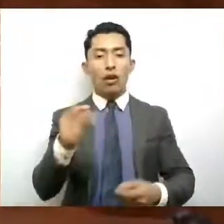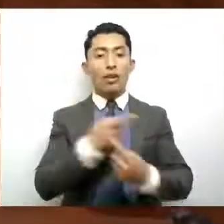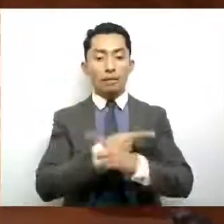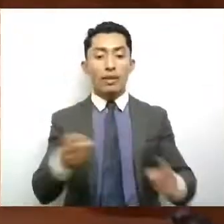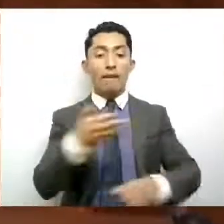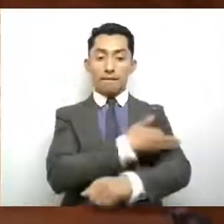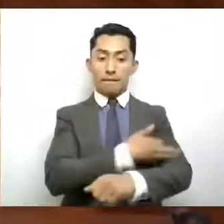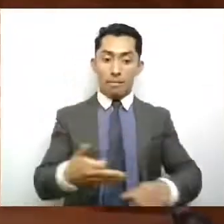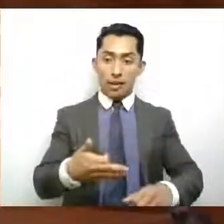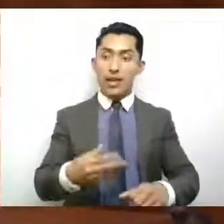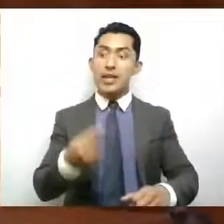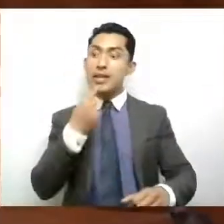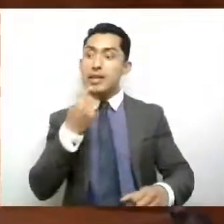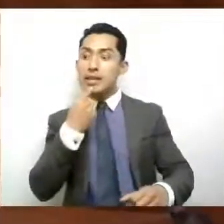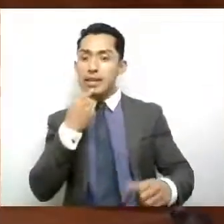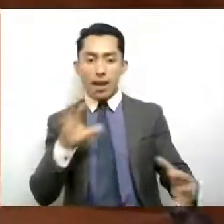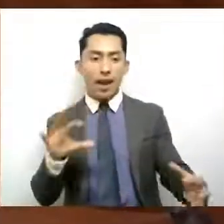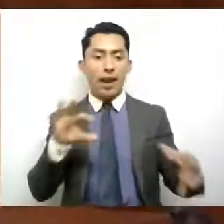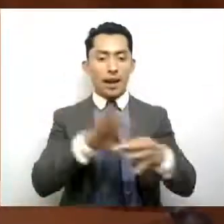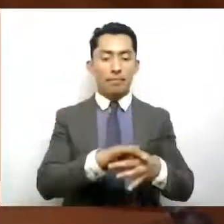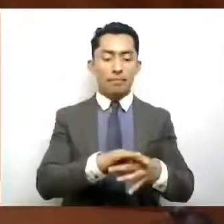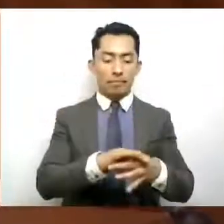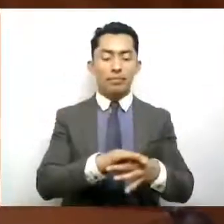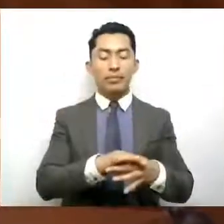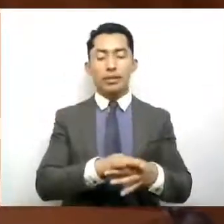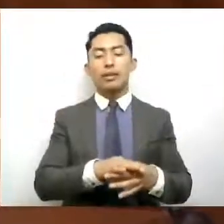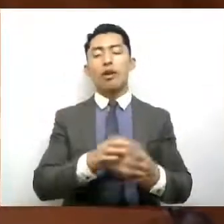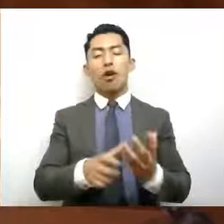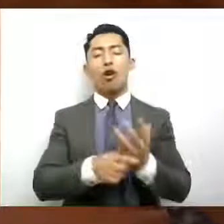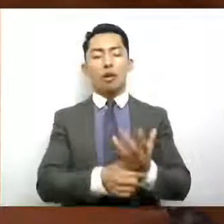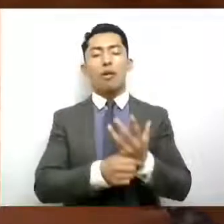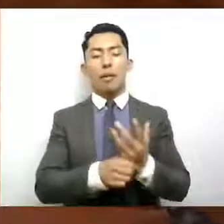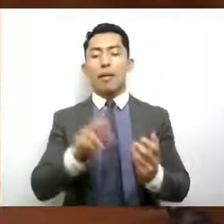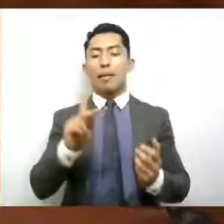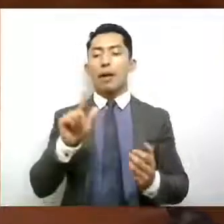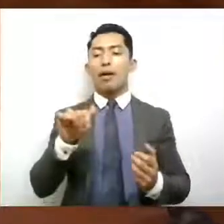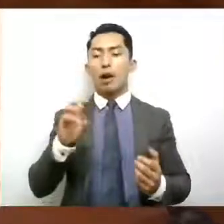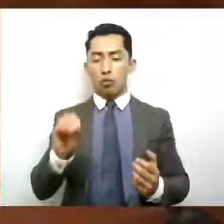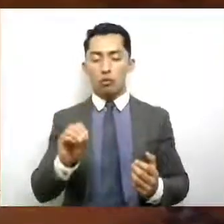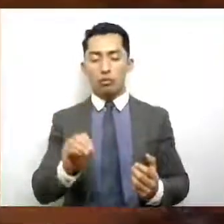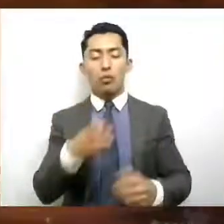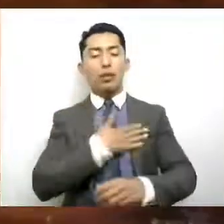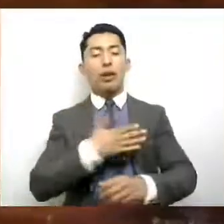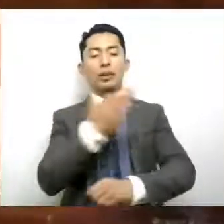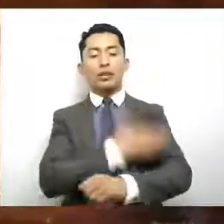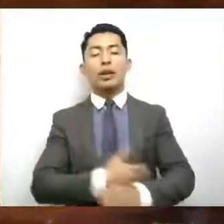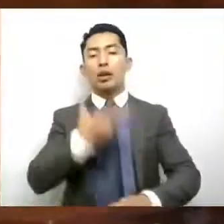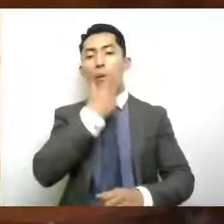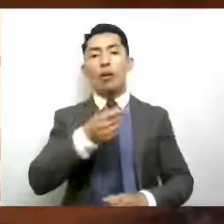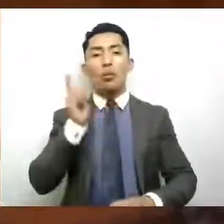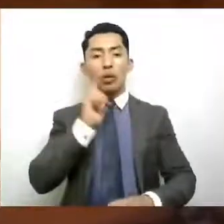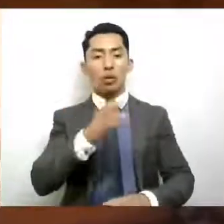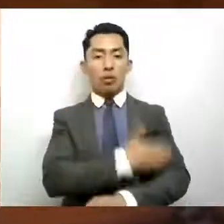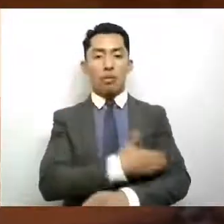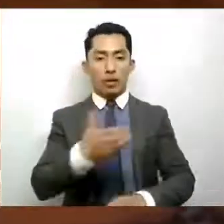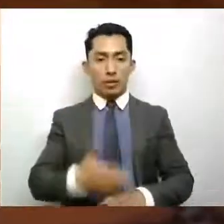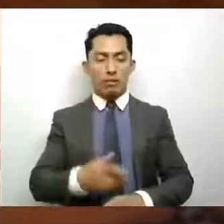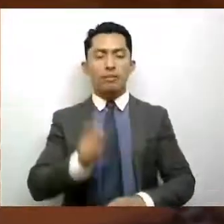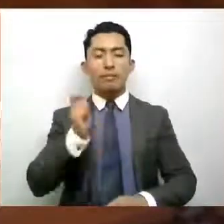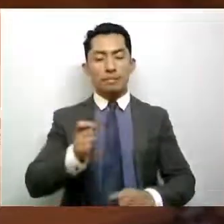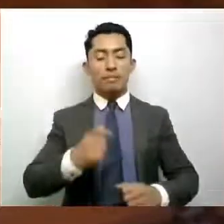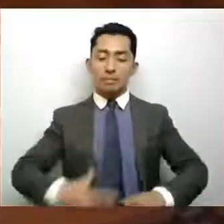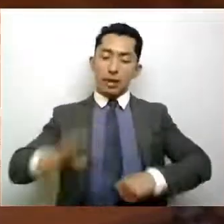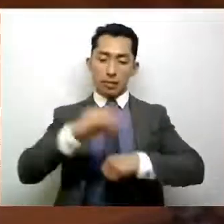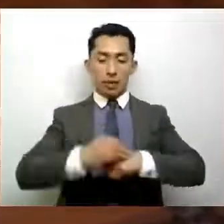los niños. Joyce Maguader Pavao. Buenas tardes compañeras y compañeros. Con la venia de la mesa